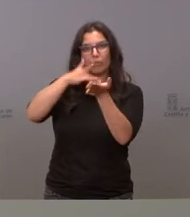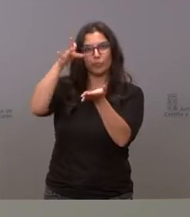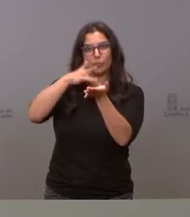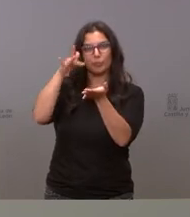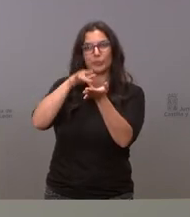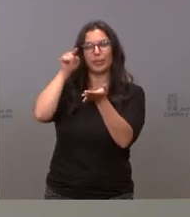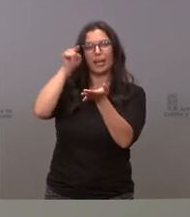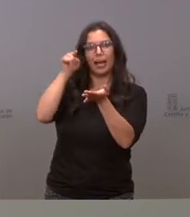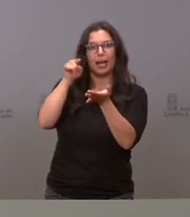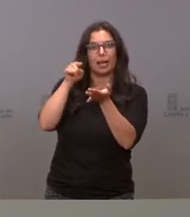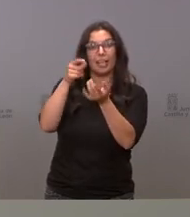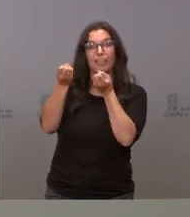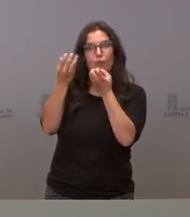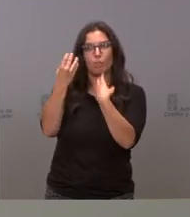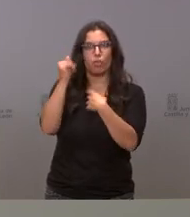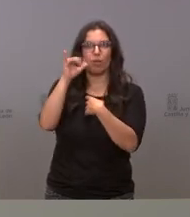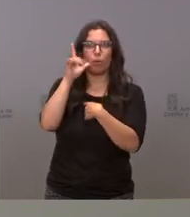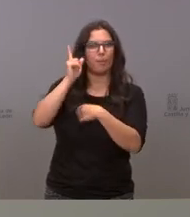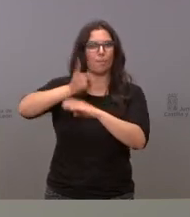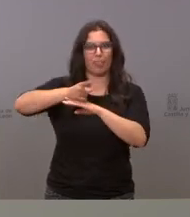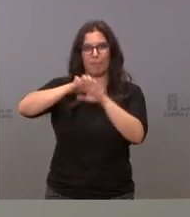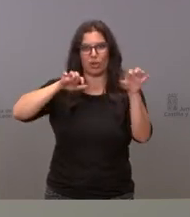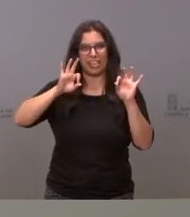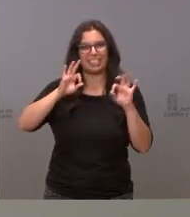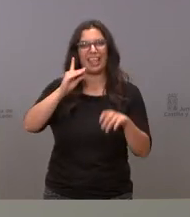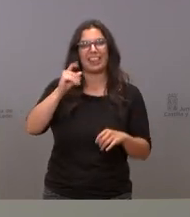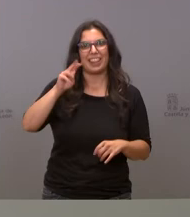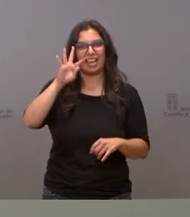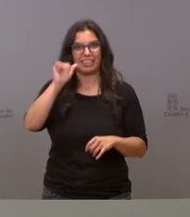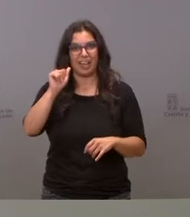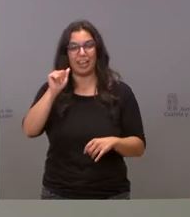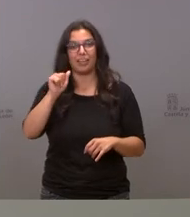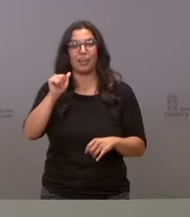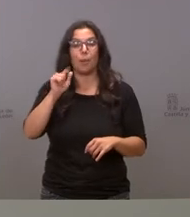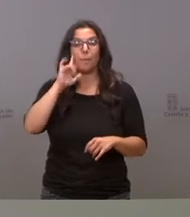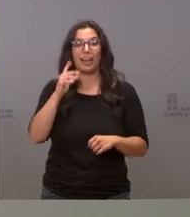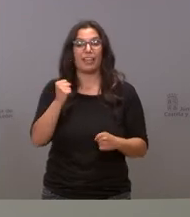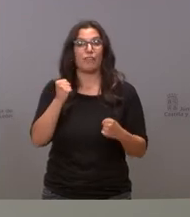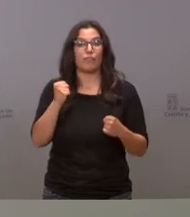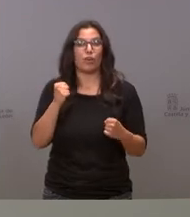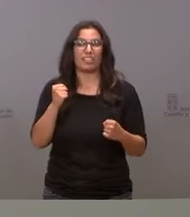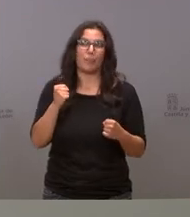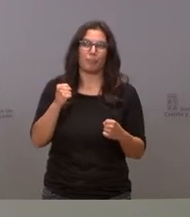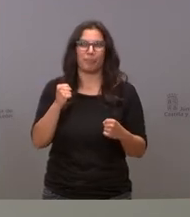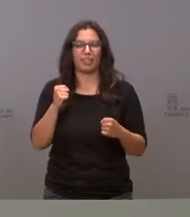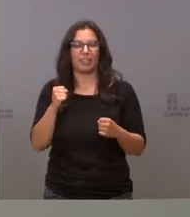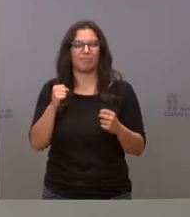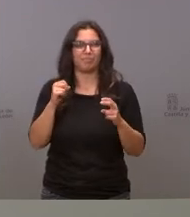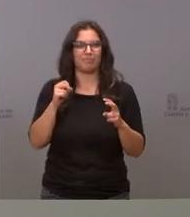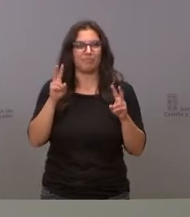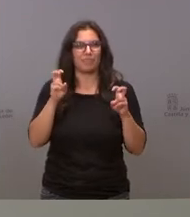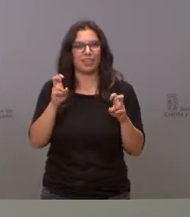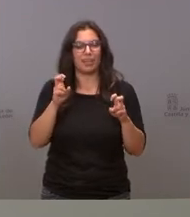rápidamente en una variante predominante lo que sí que da la impresión es que es más fuerte en términos coloquiales que